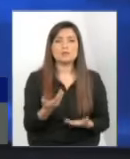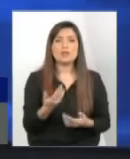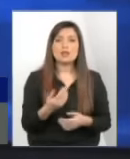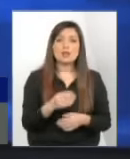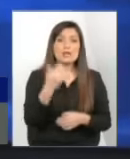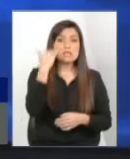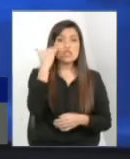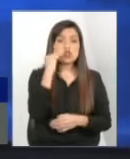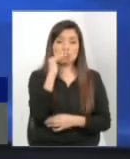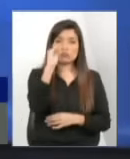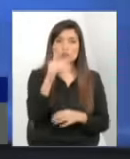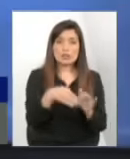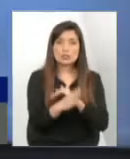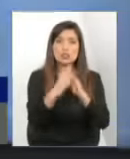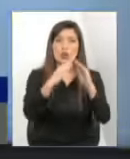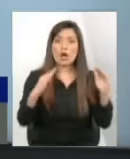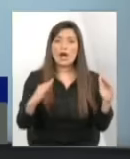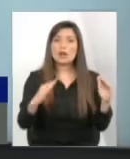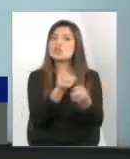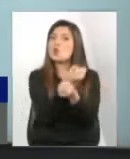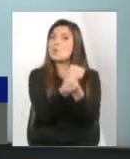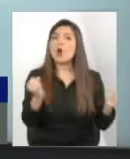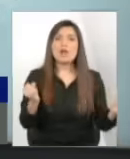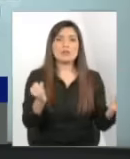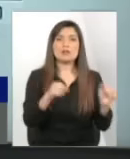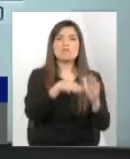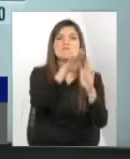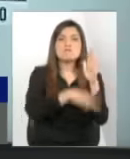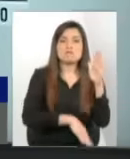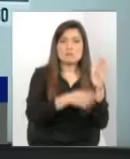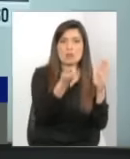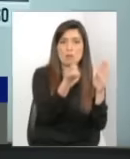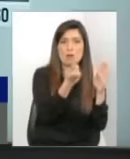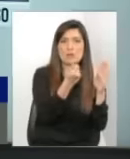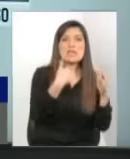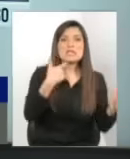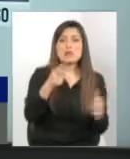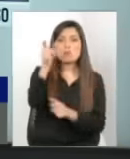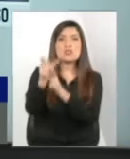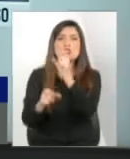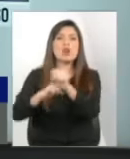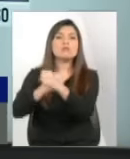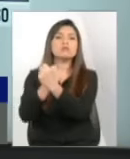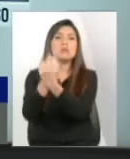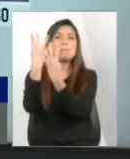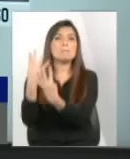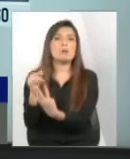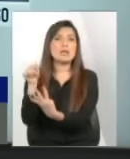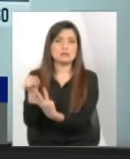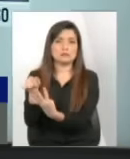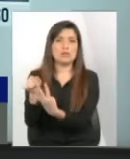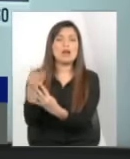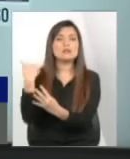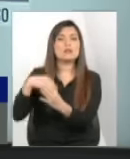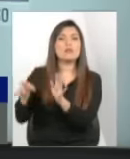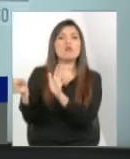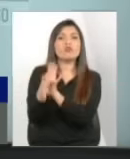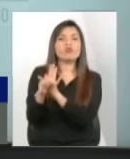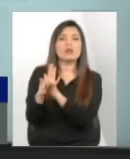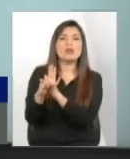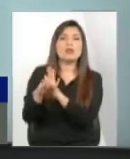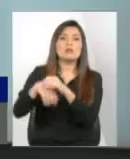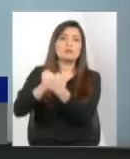en residencia no puede tener menos recursos que una persona que ha delinquido y esté privada de libertad en la